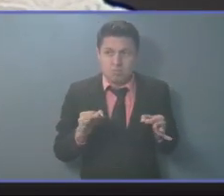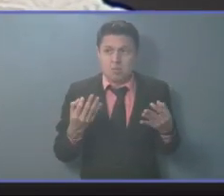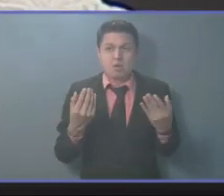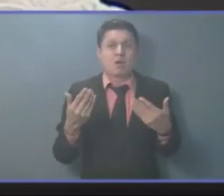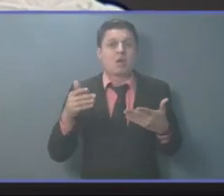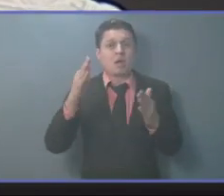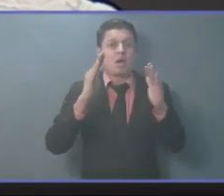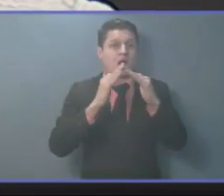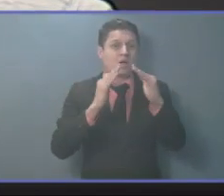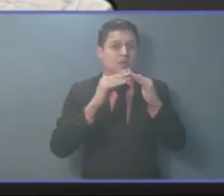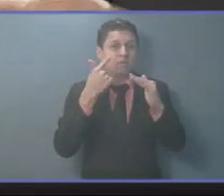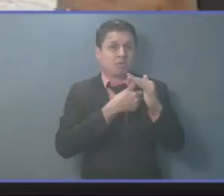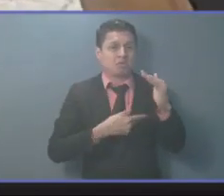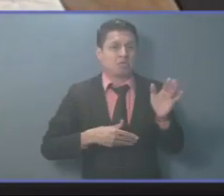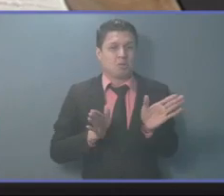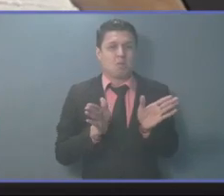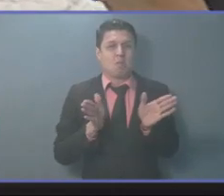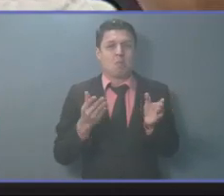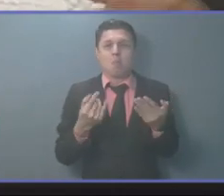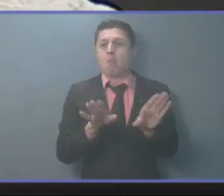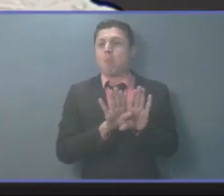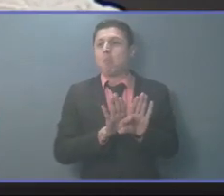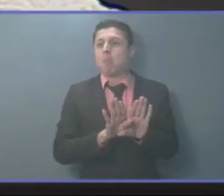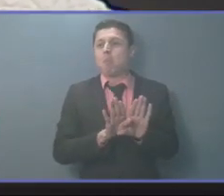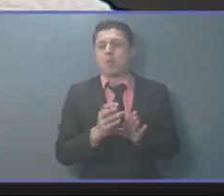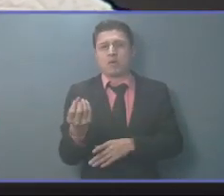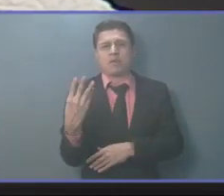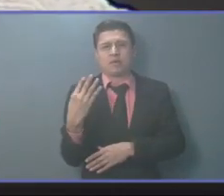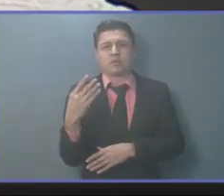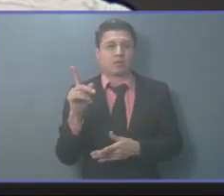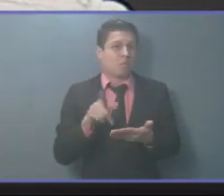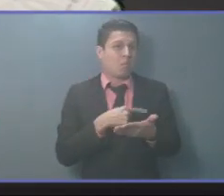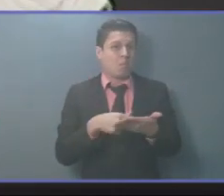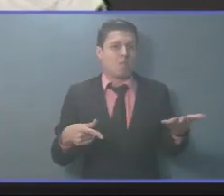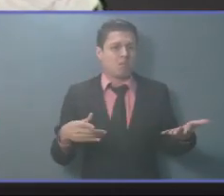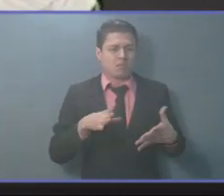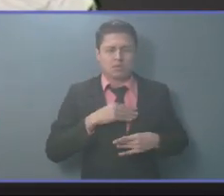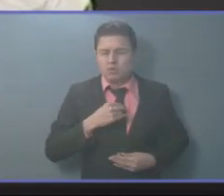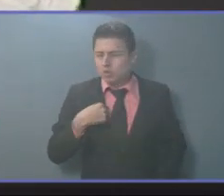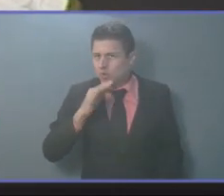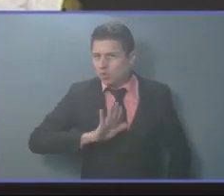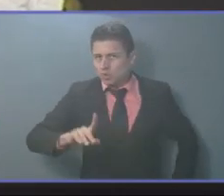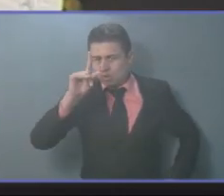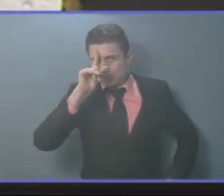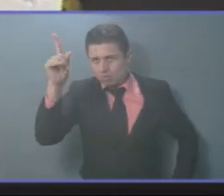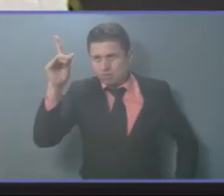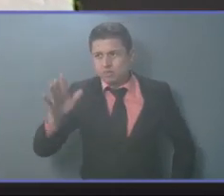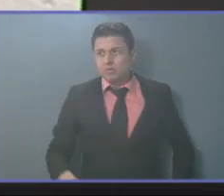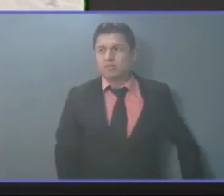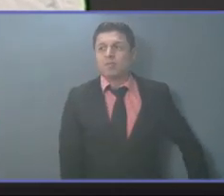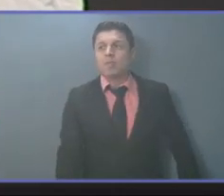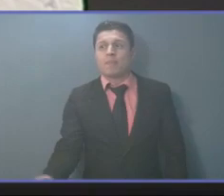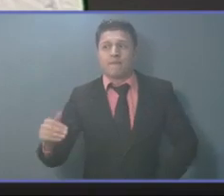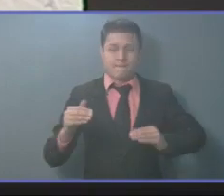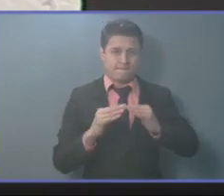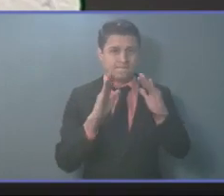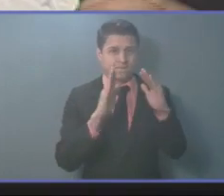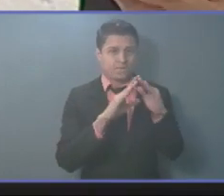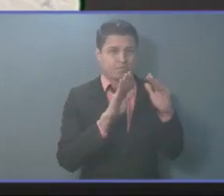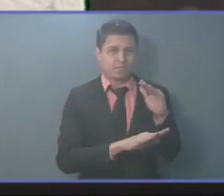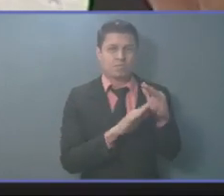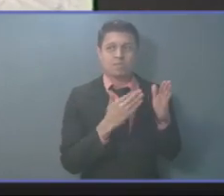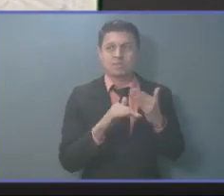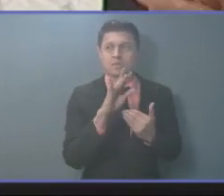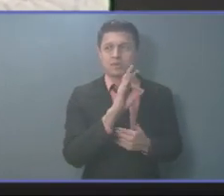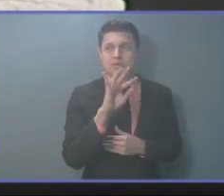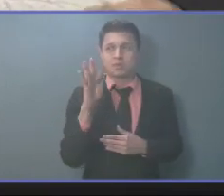casa presidencial y nos anuncia su veto. No me imaginé que además de la cuarentena, además de 75